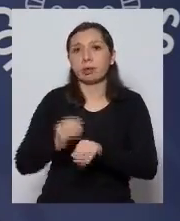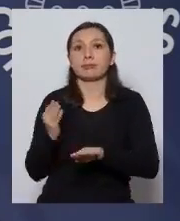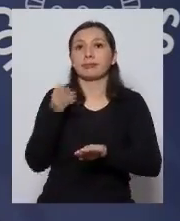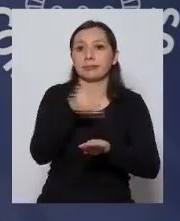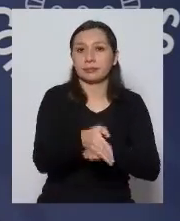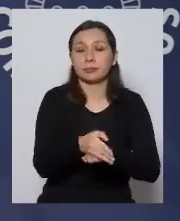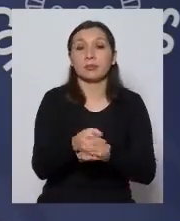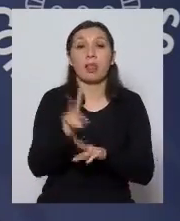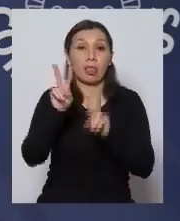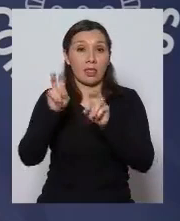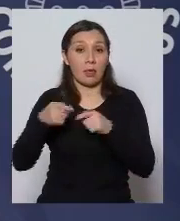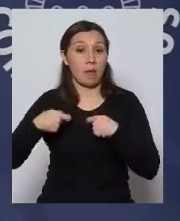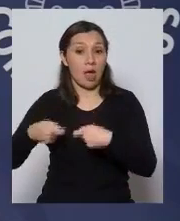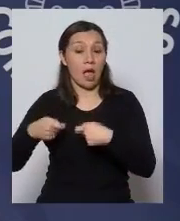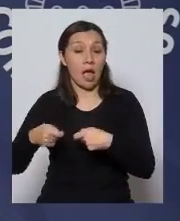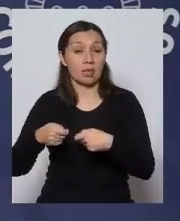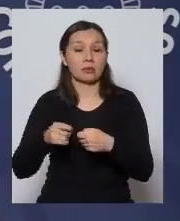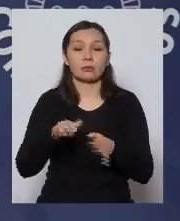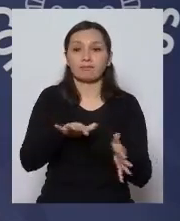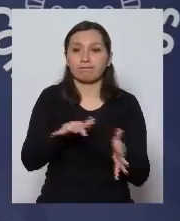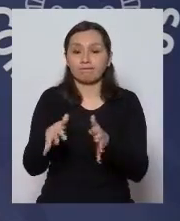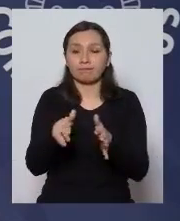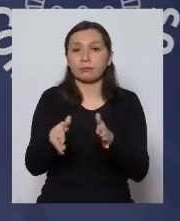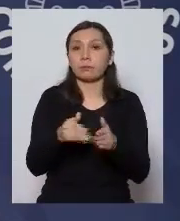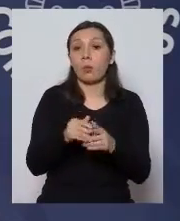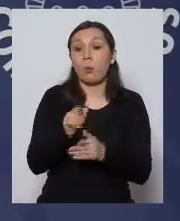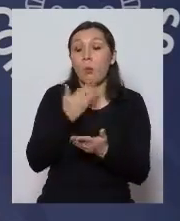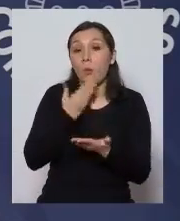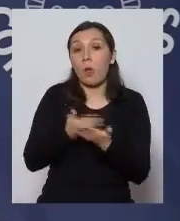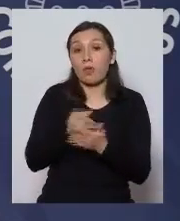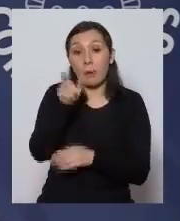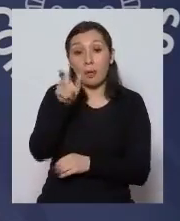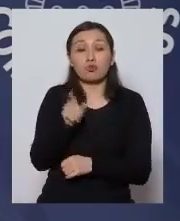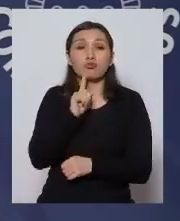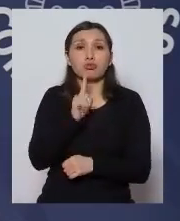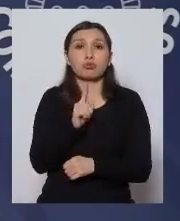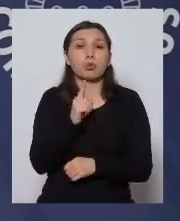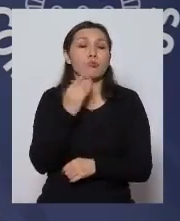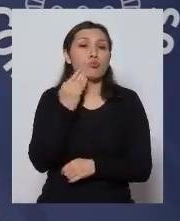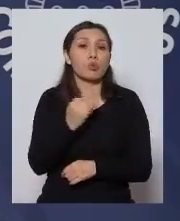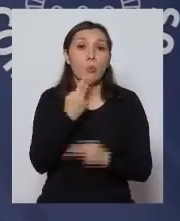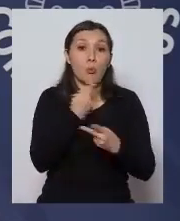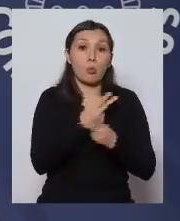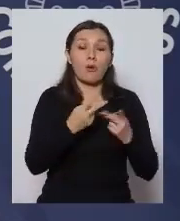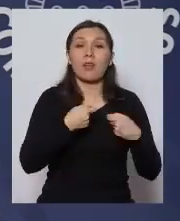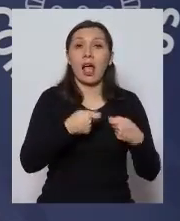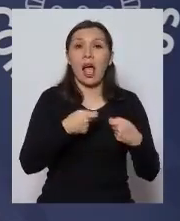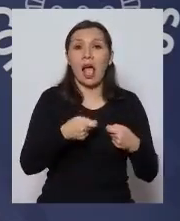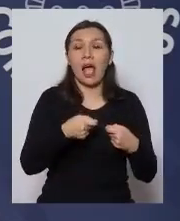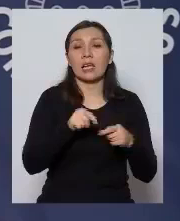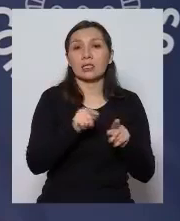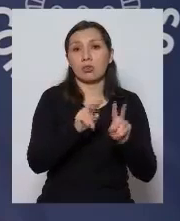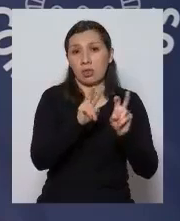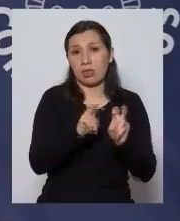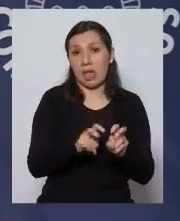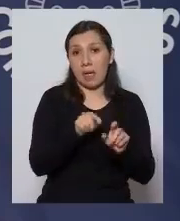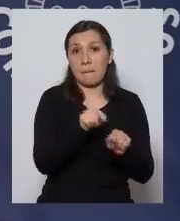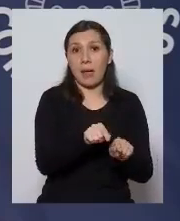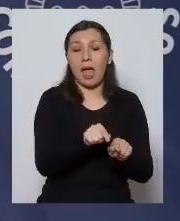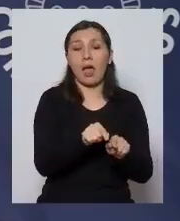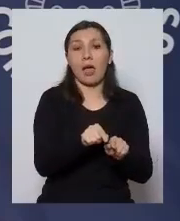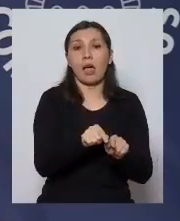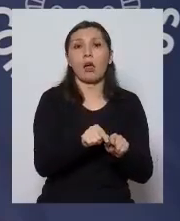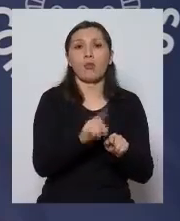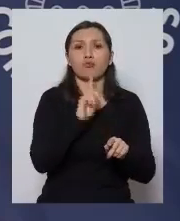a los costos en la medida no es cierto que la persona es beneficiaria pública tiene sus costos por esta enfermedad